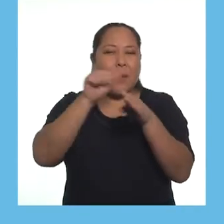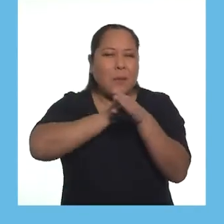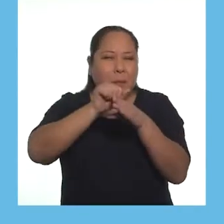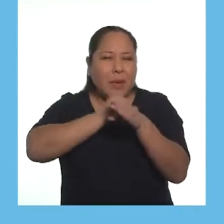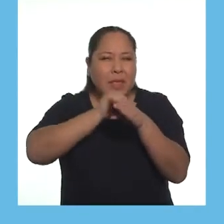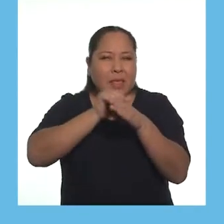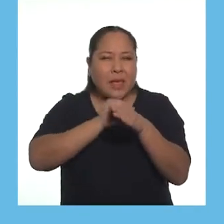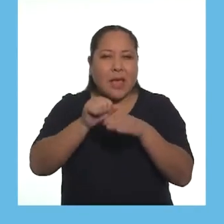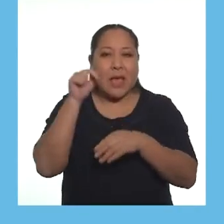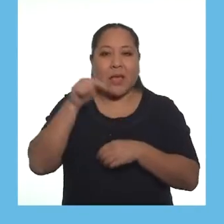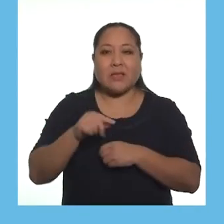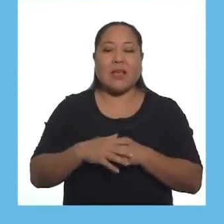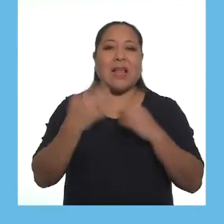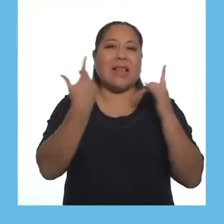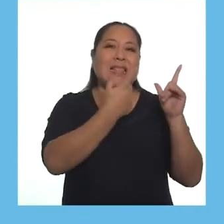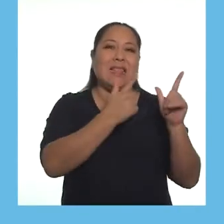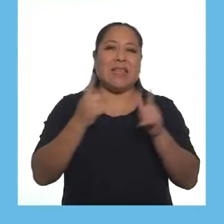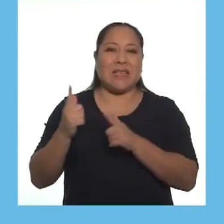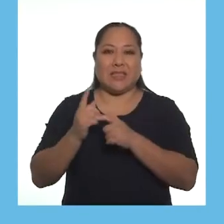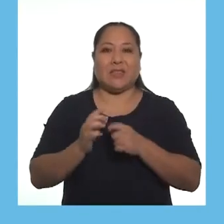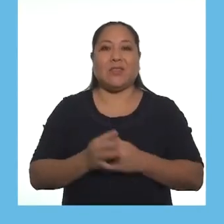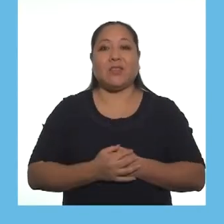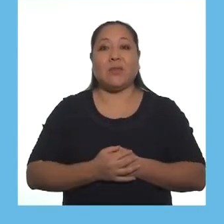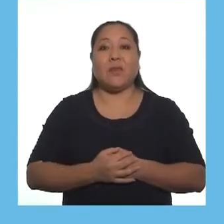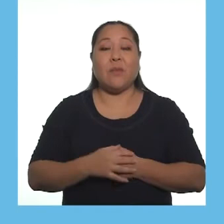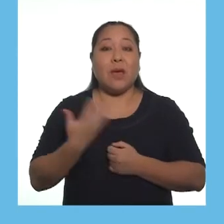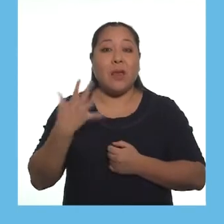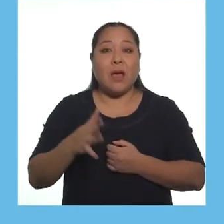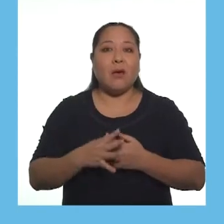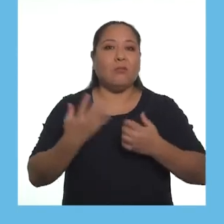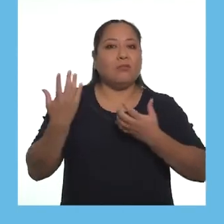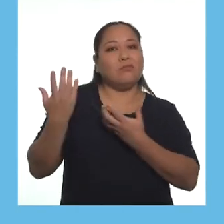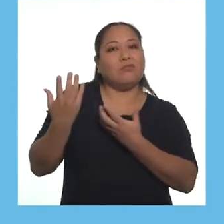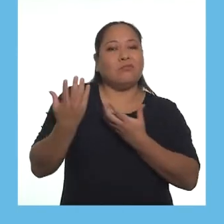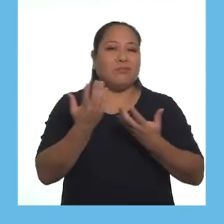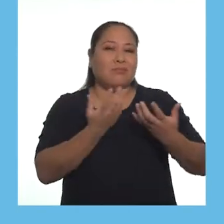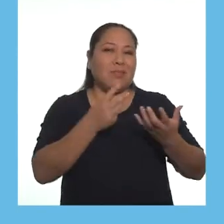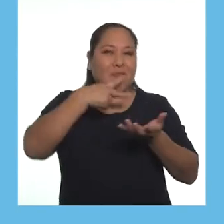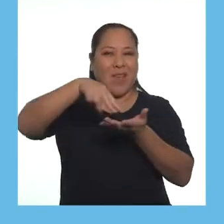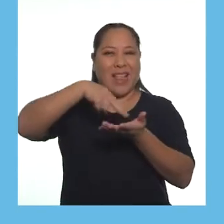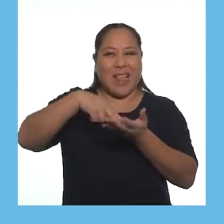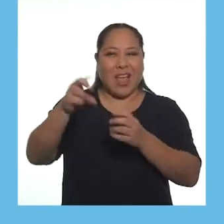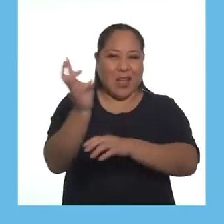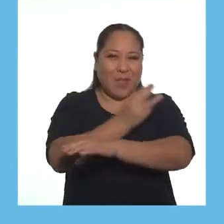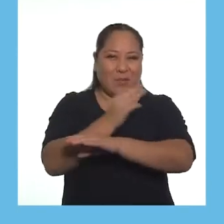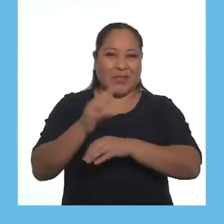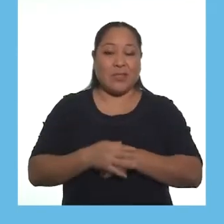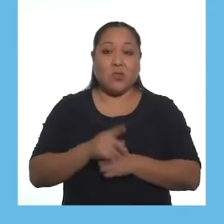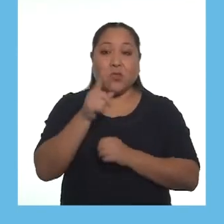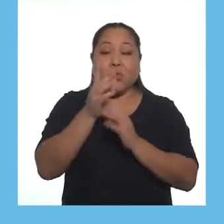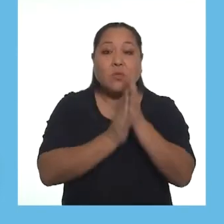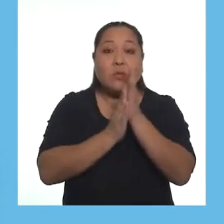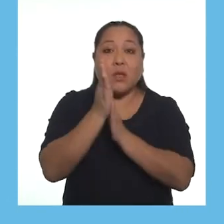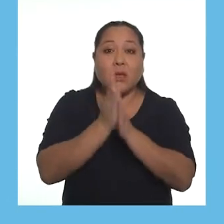Una vez que hayan ensayado los pasos, estarán listas y listos para danzar con música. Si